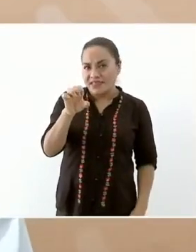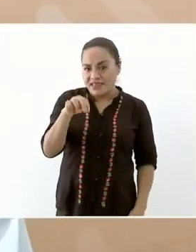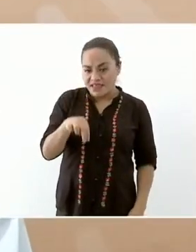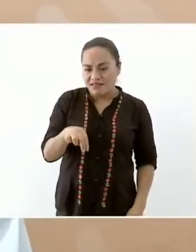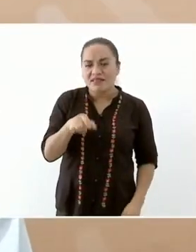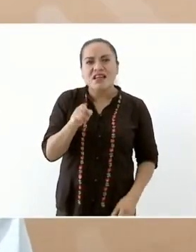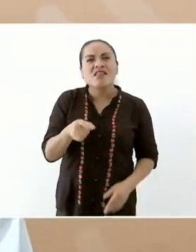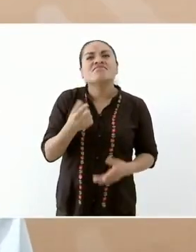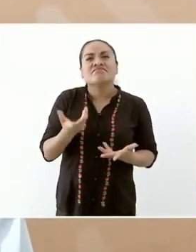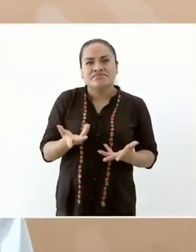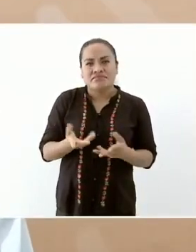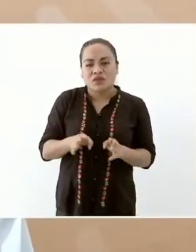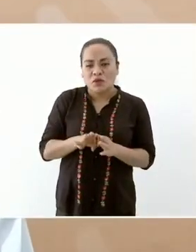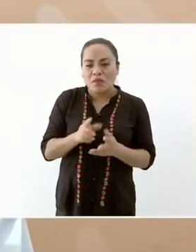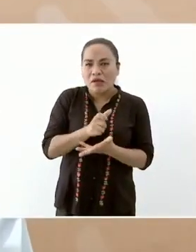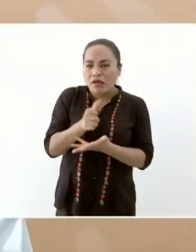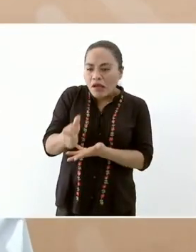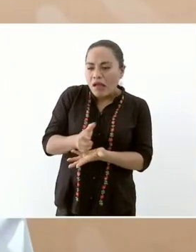un barril sin fondo